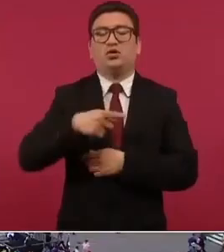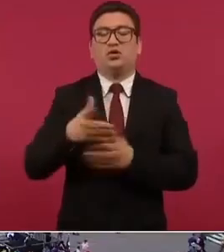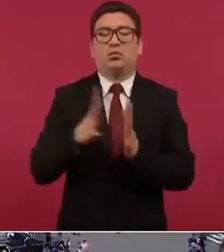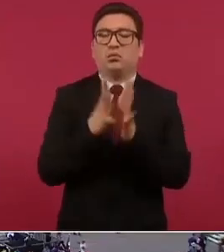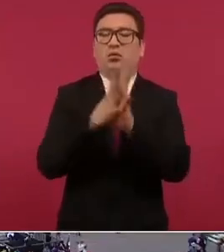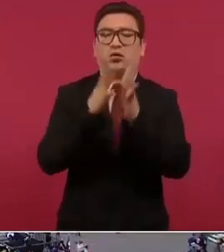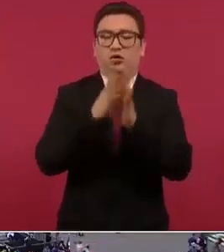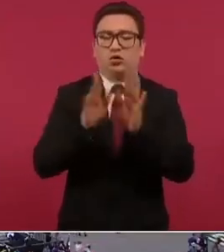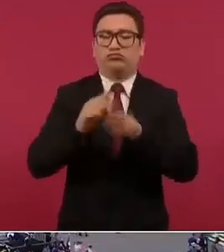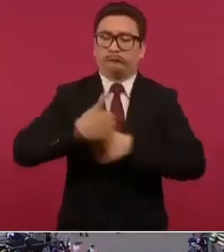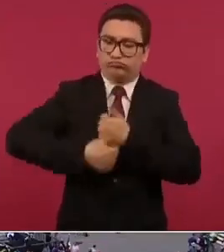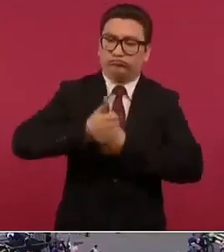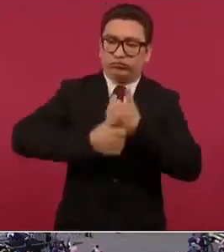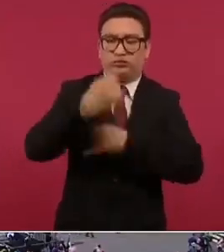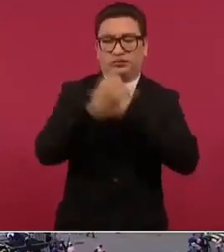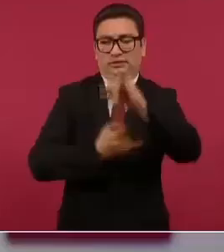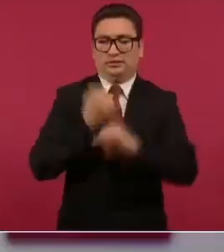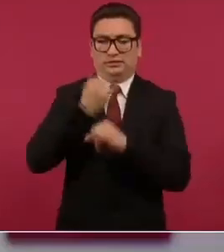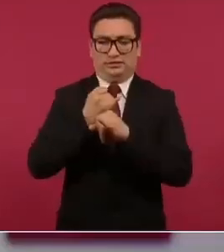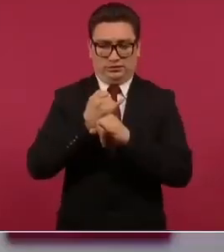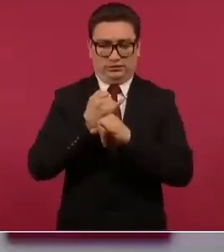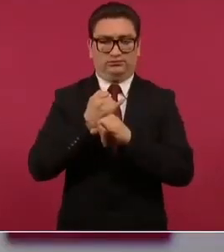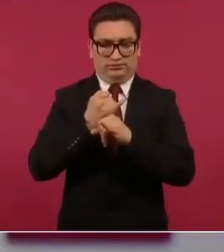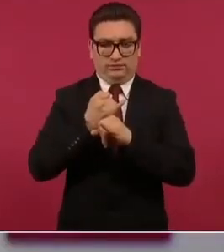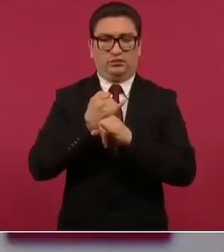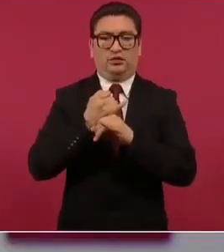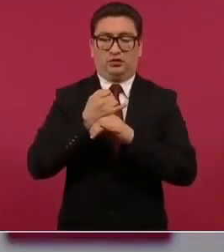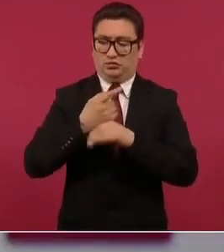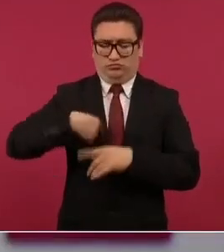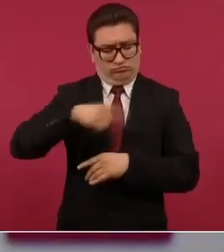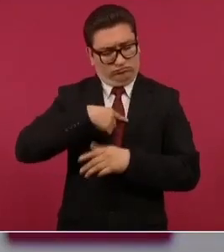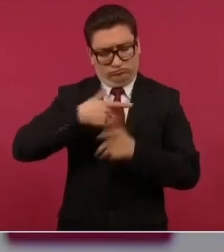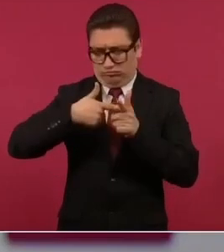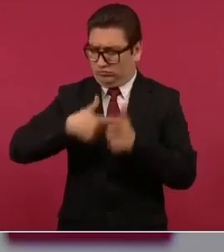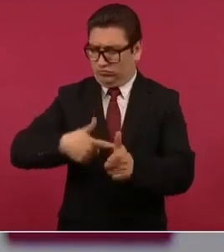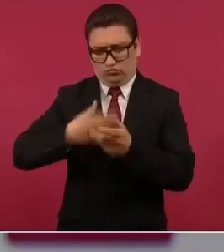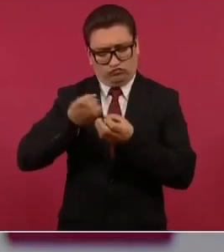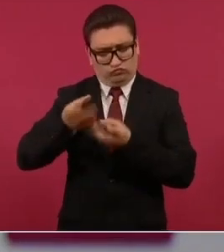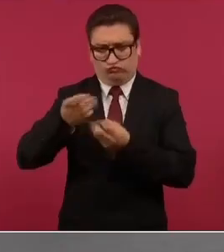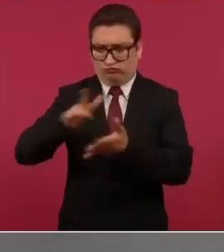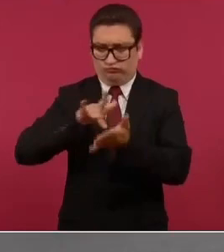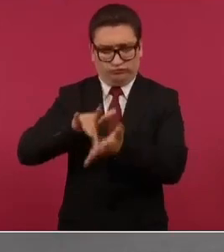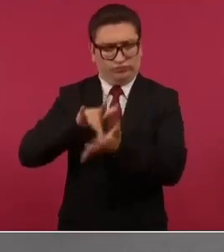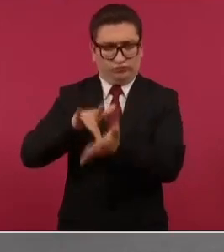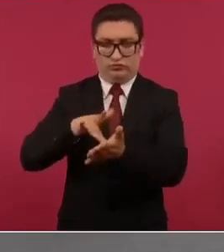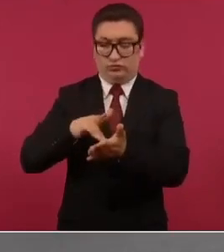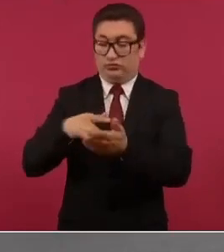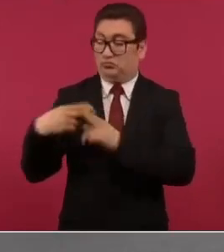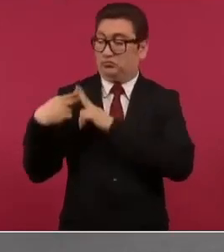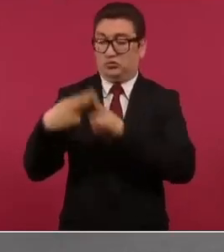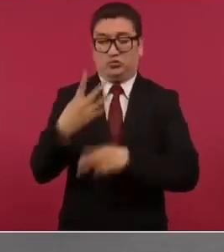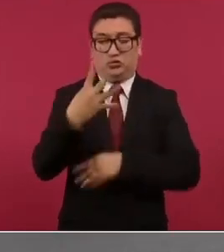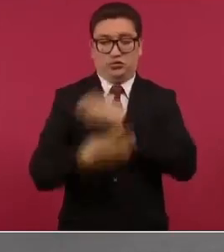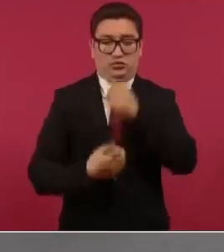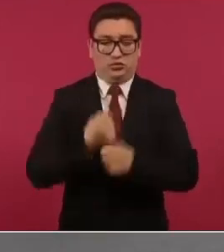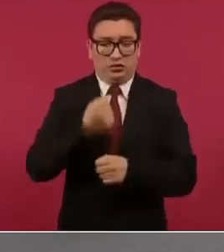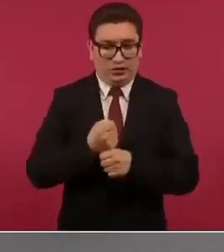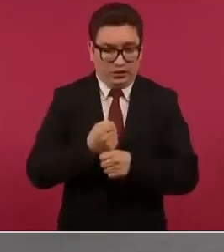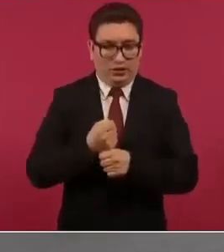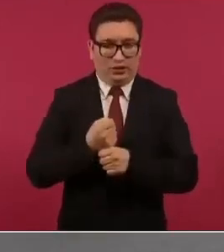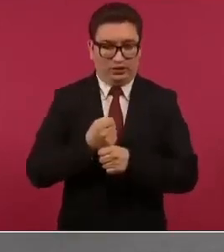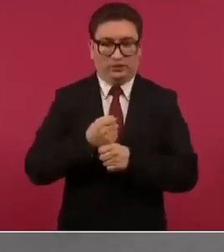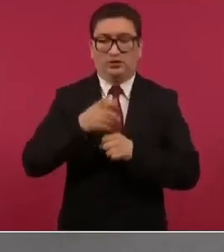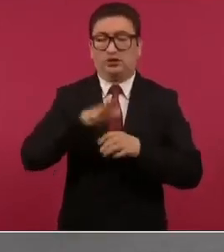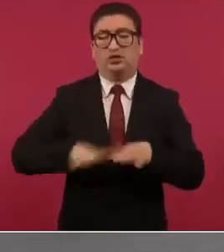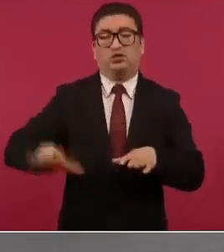en competencias internacionales y lo seguiremos haciendo en cuatro años he visitado todas las